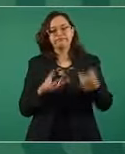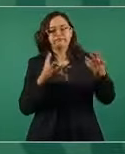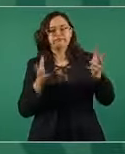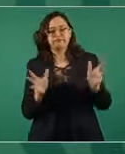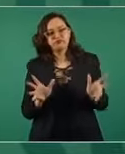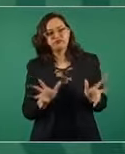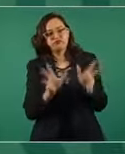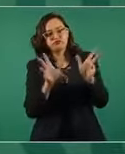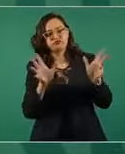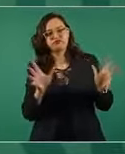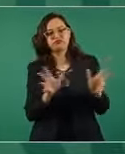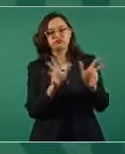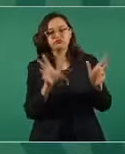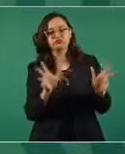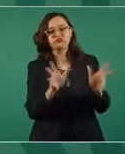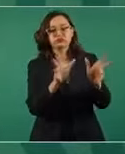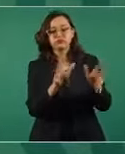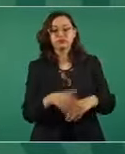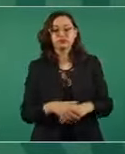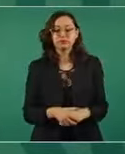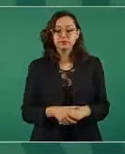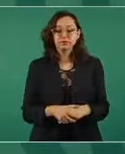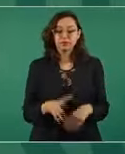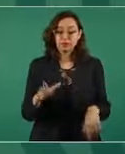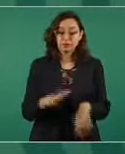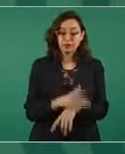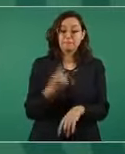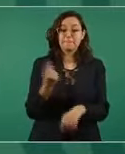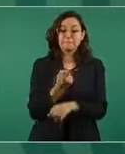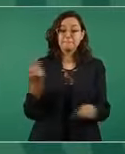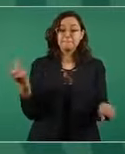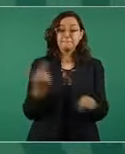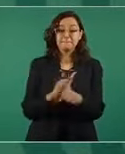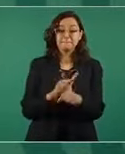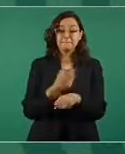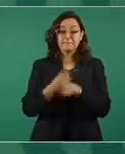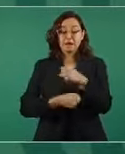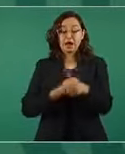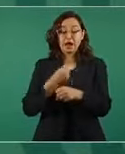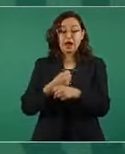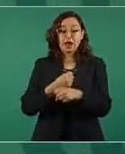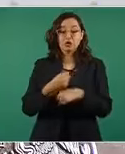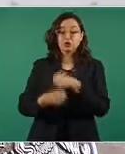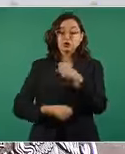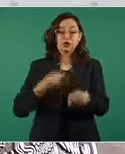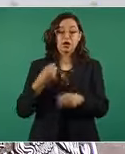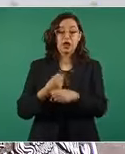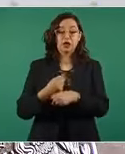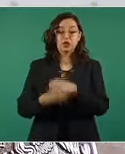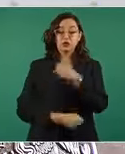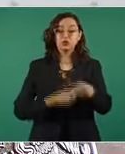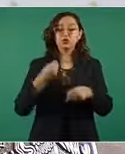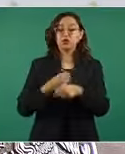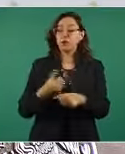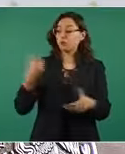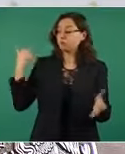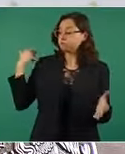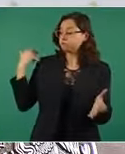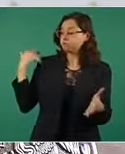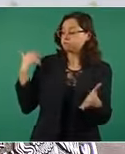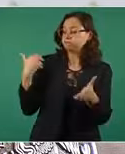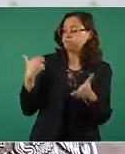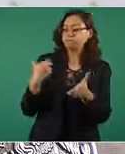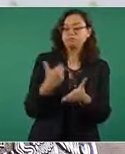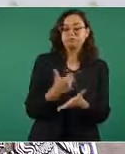durante mucho tiempo se integraba